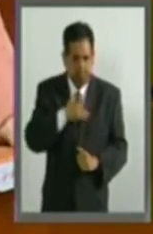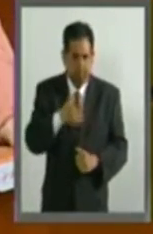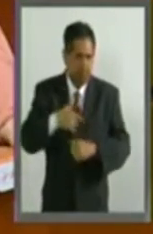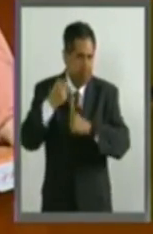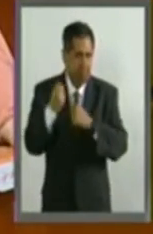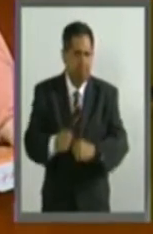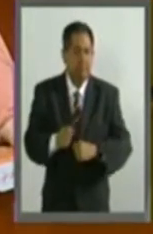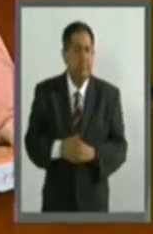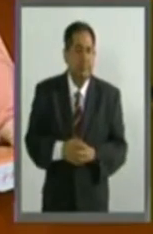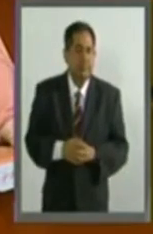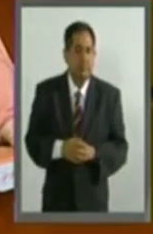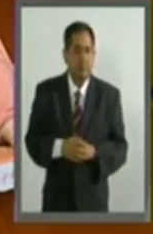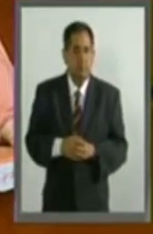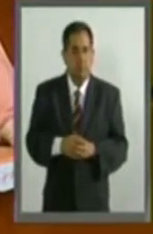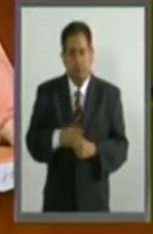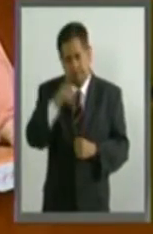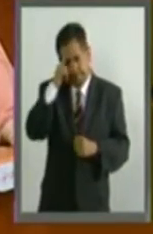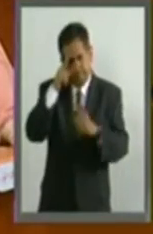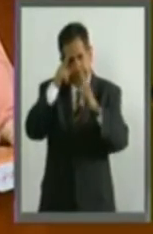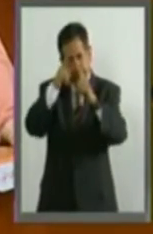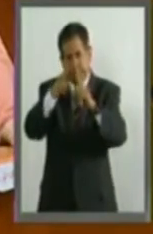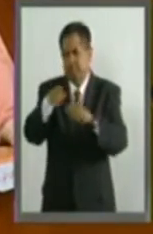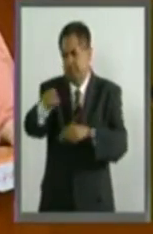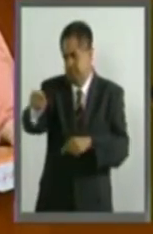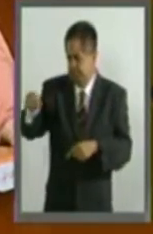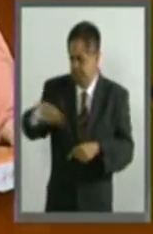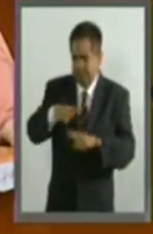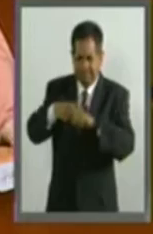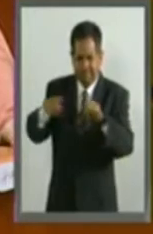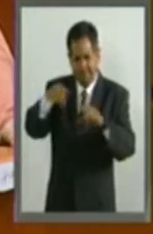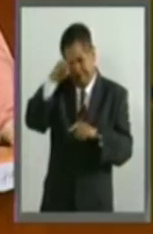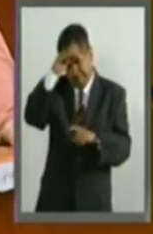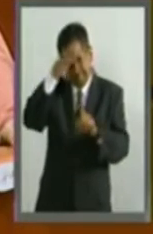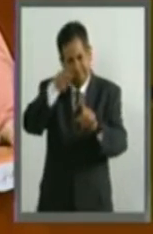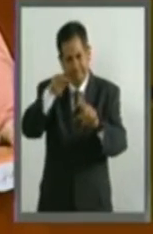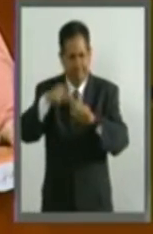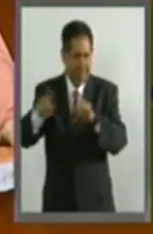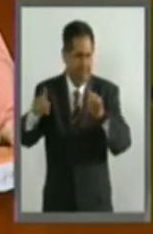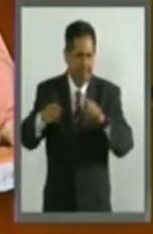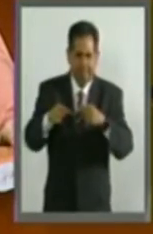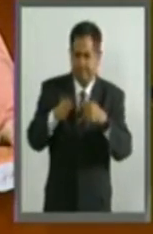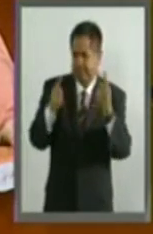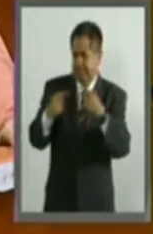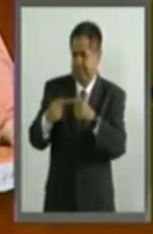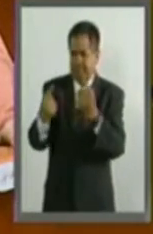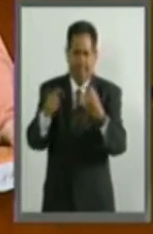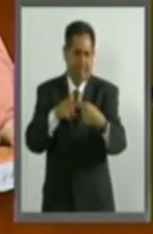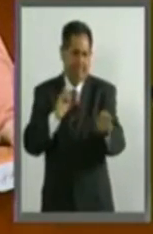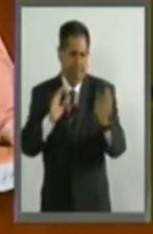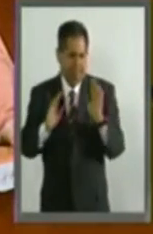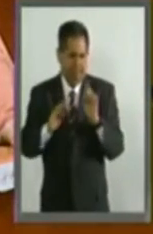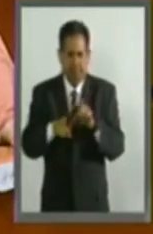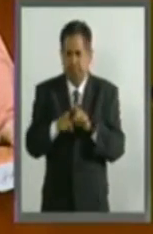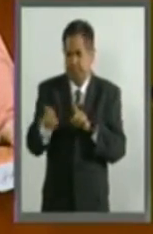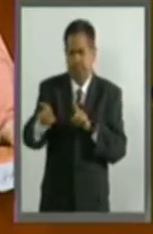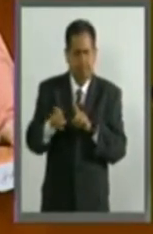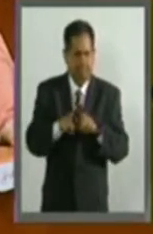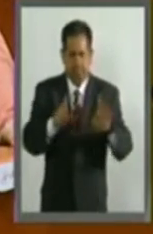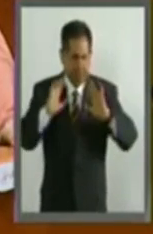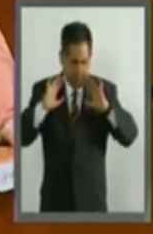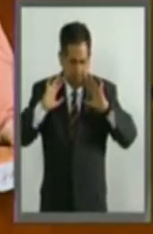que en esa visión diversa que tenemos, divergente en muchos de los casos,